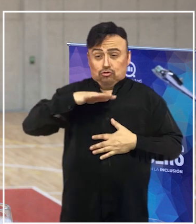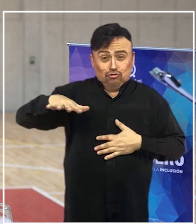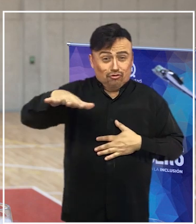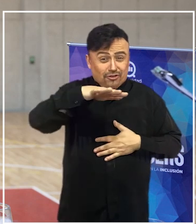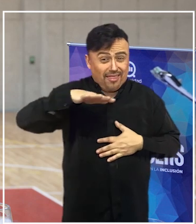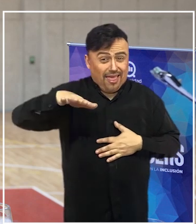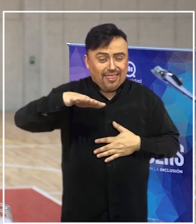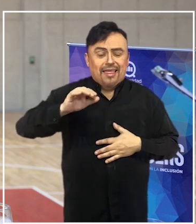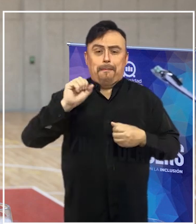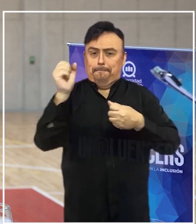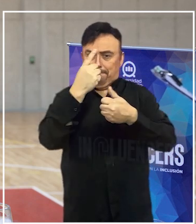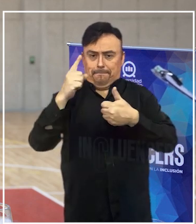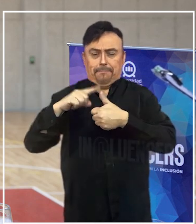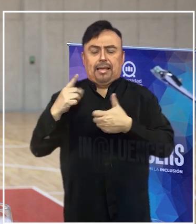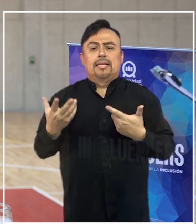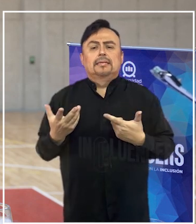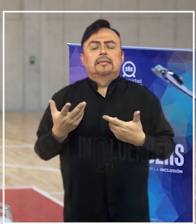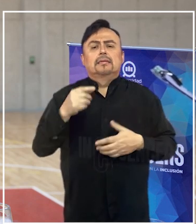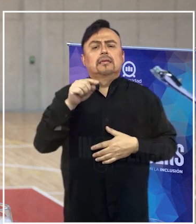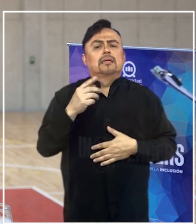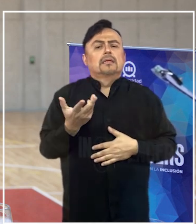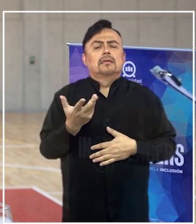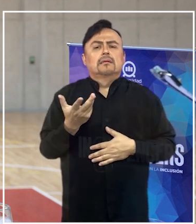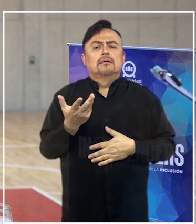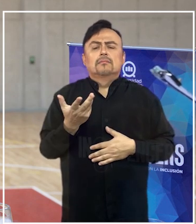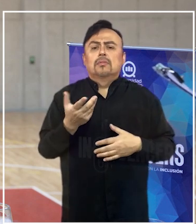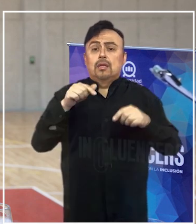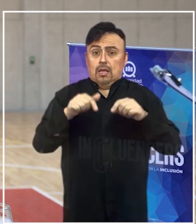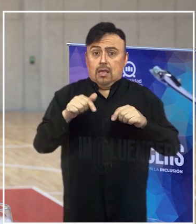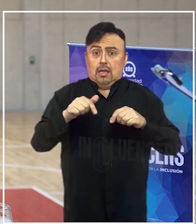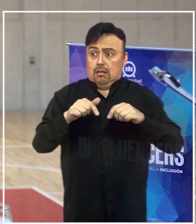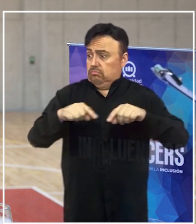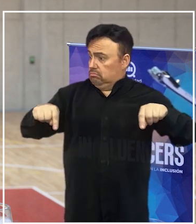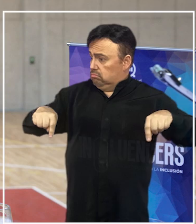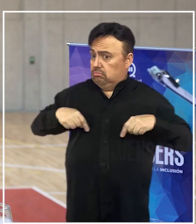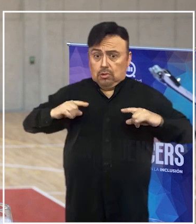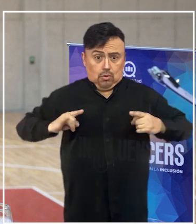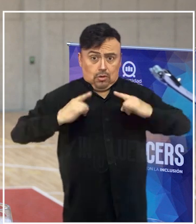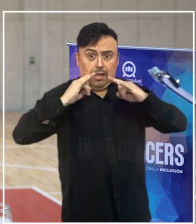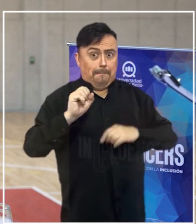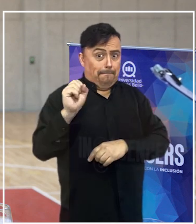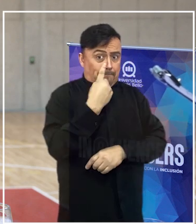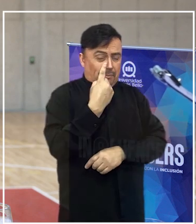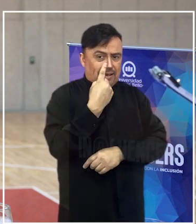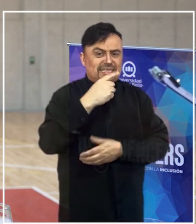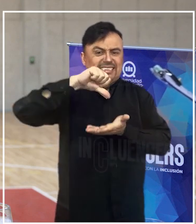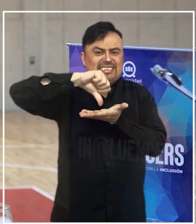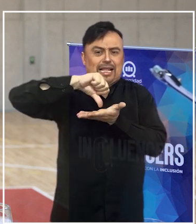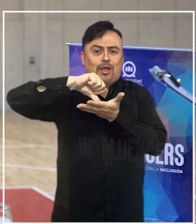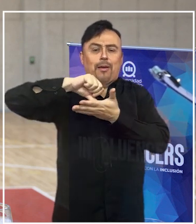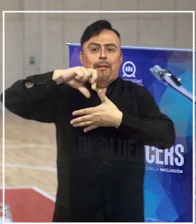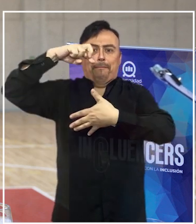El primero, estamos en este edificio que es el primer centro paralímpico